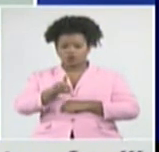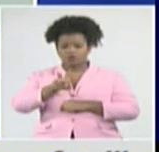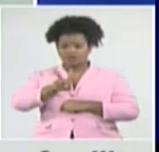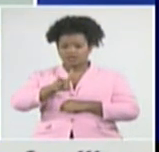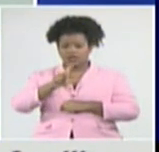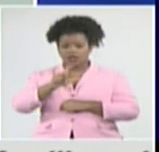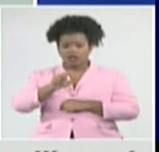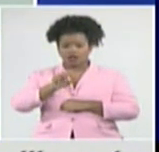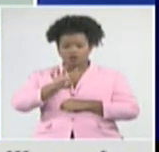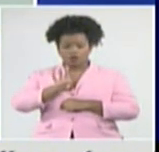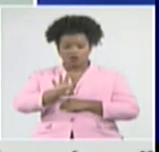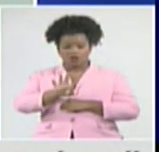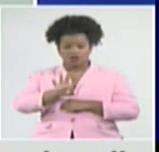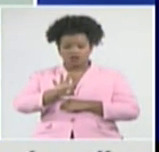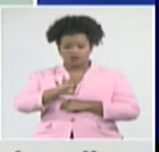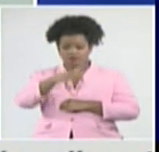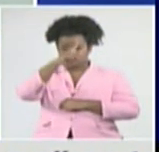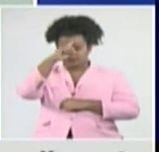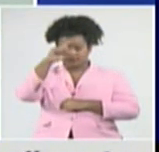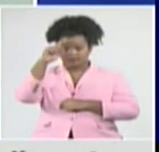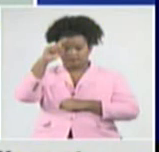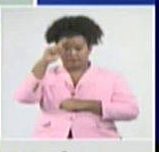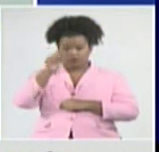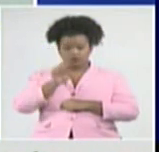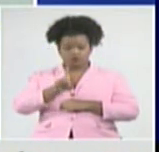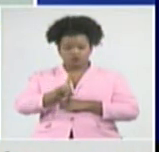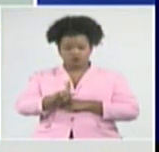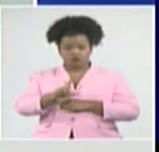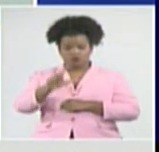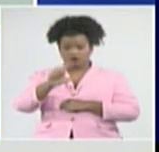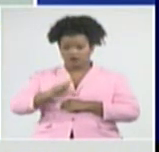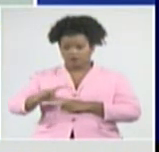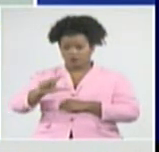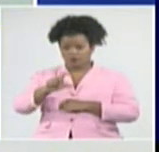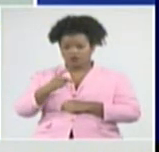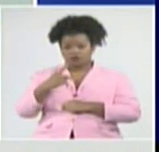4, de Santiespíritus, 1, de Camagüey, 2,